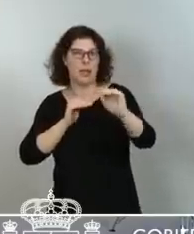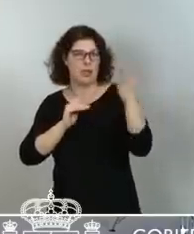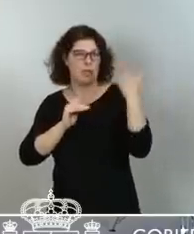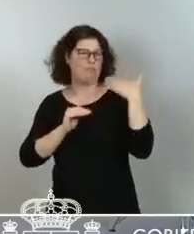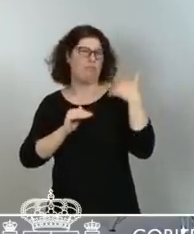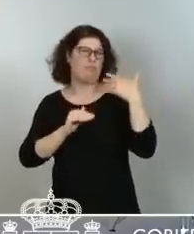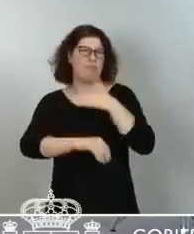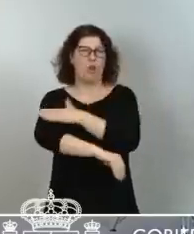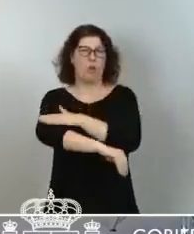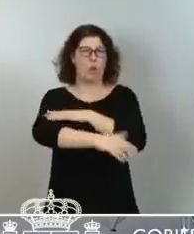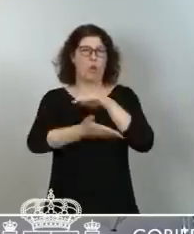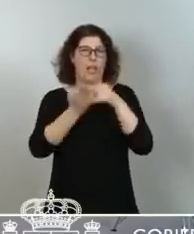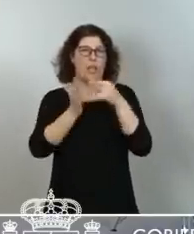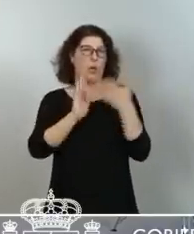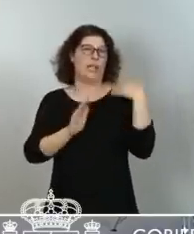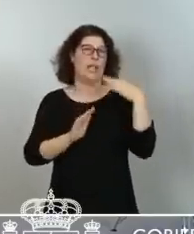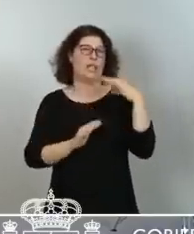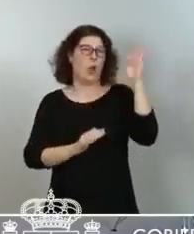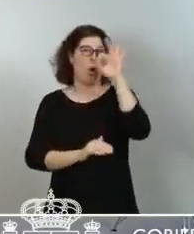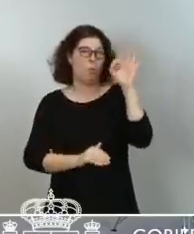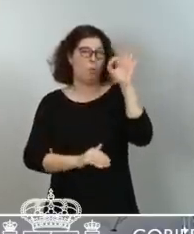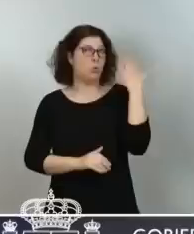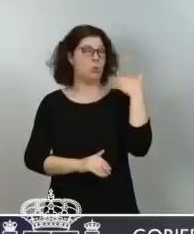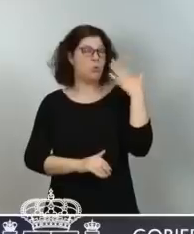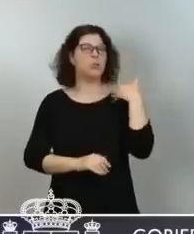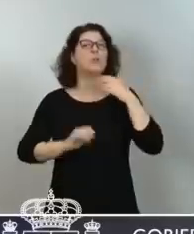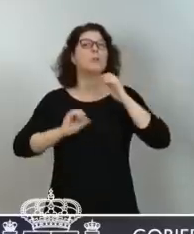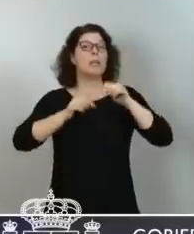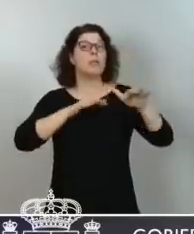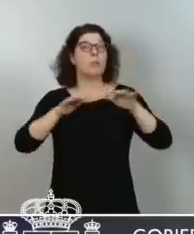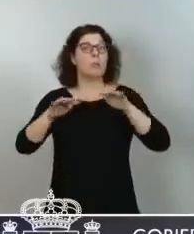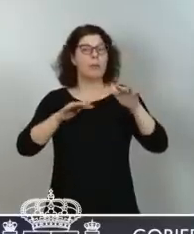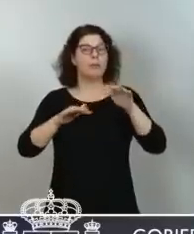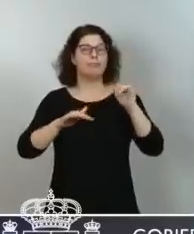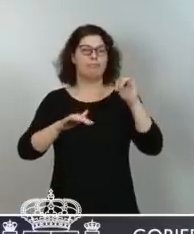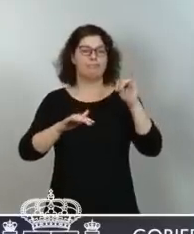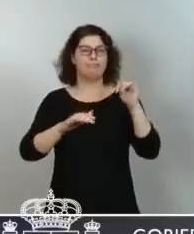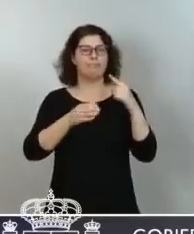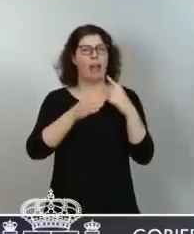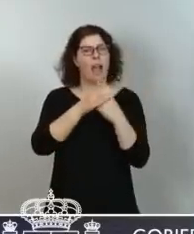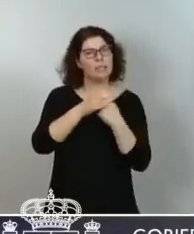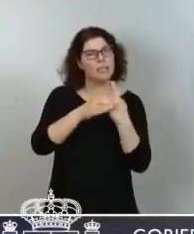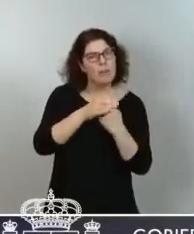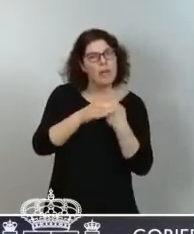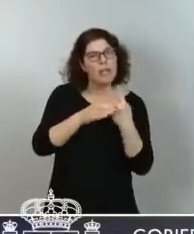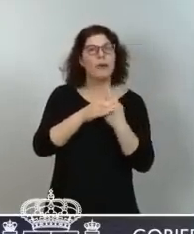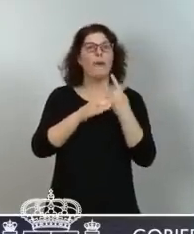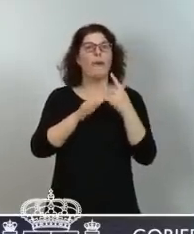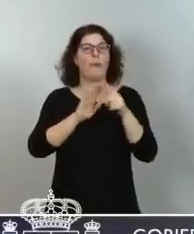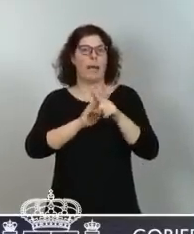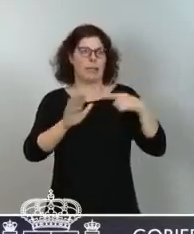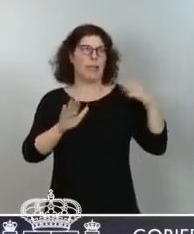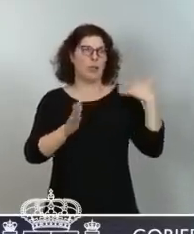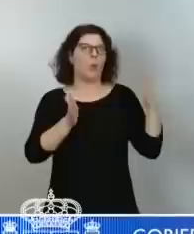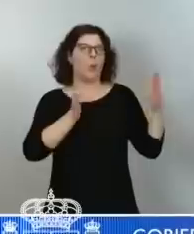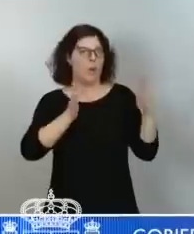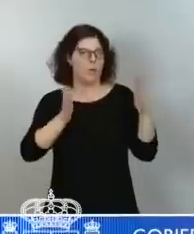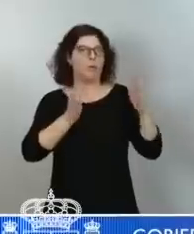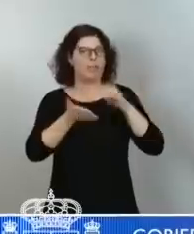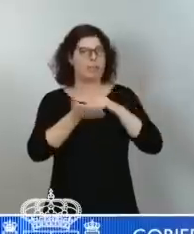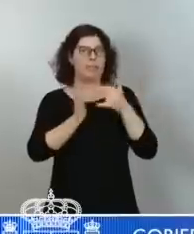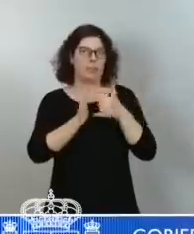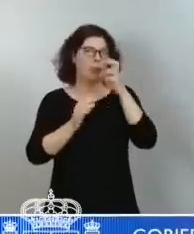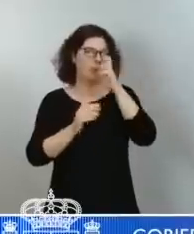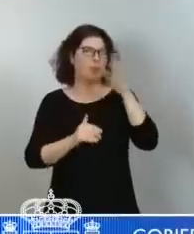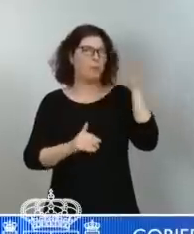Opus Dei, estaba lastrada por el aislamiento y por el atraso. Estos 42 años de